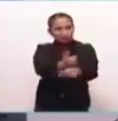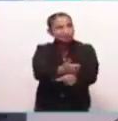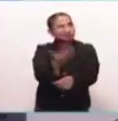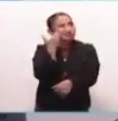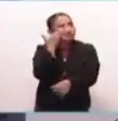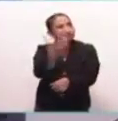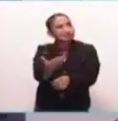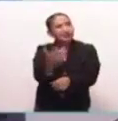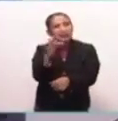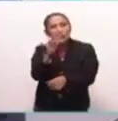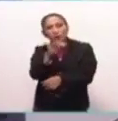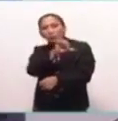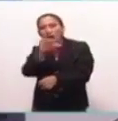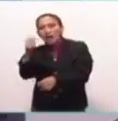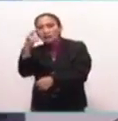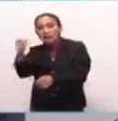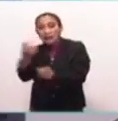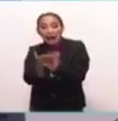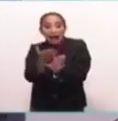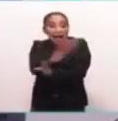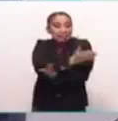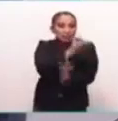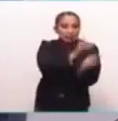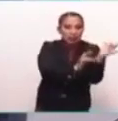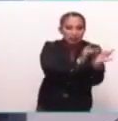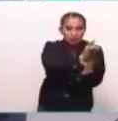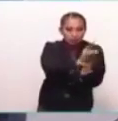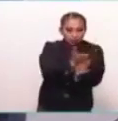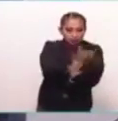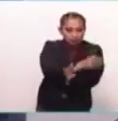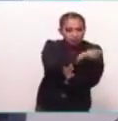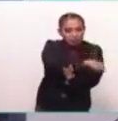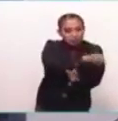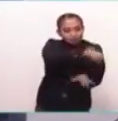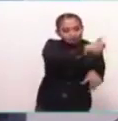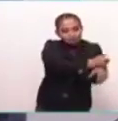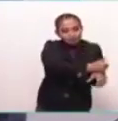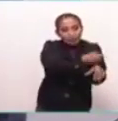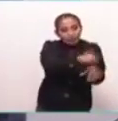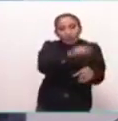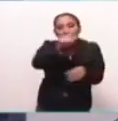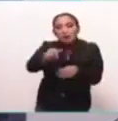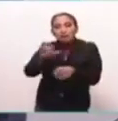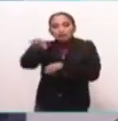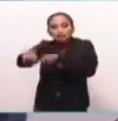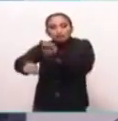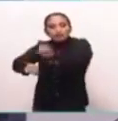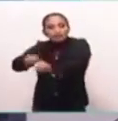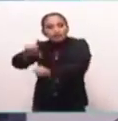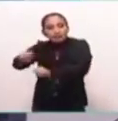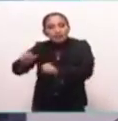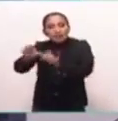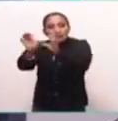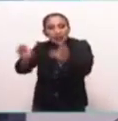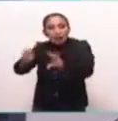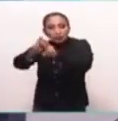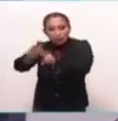etapa del 50 o al 100 antes de Cristo. Y de ahí se viene ocupando el Cerro de la Estrella y tenemos toda la evidencia